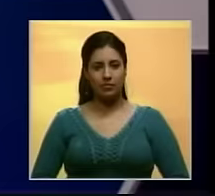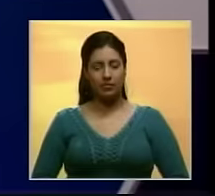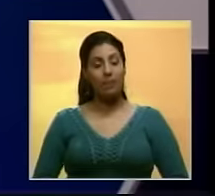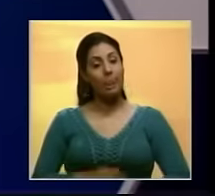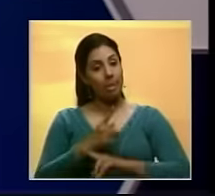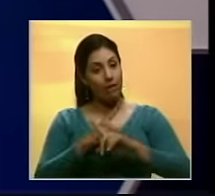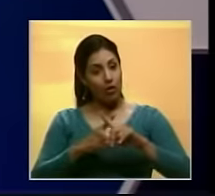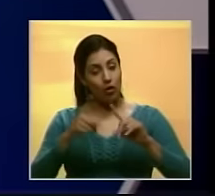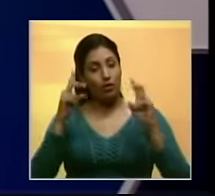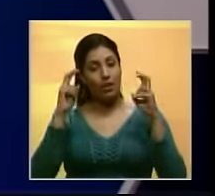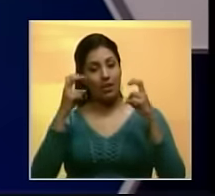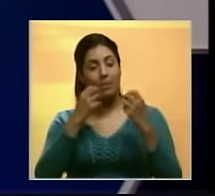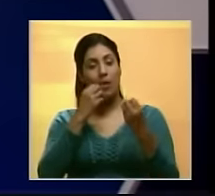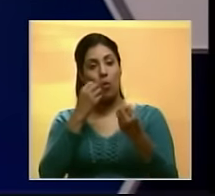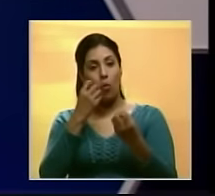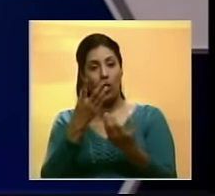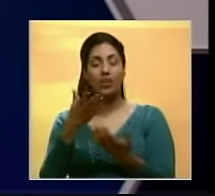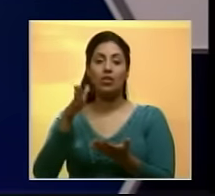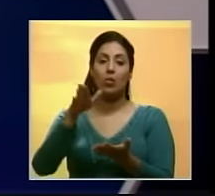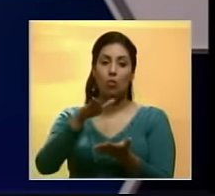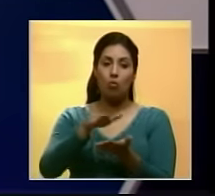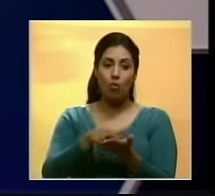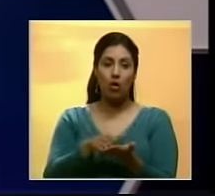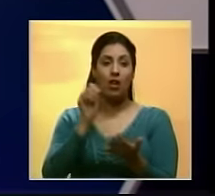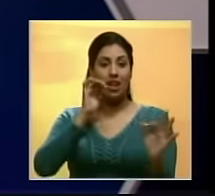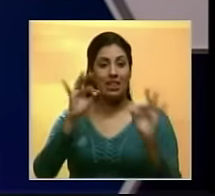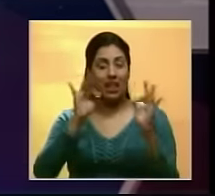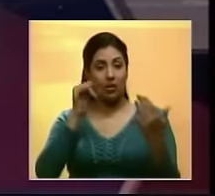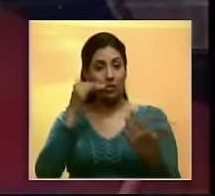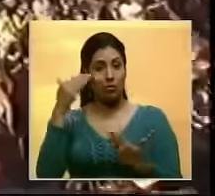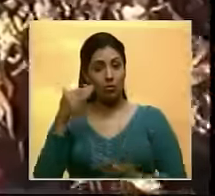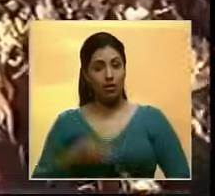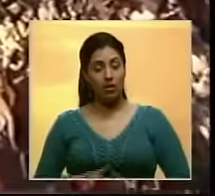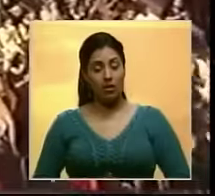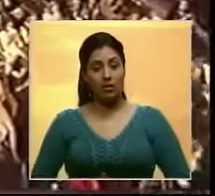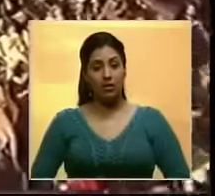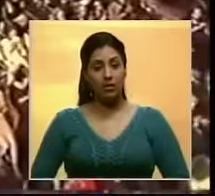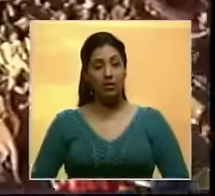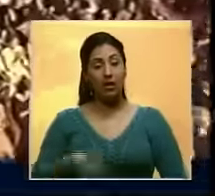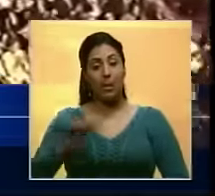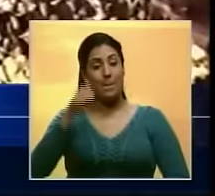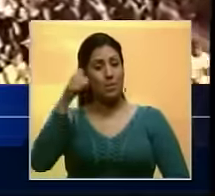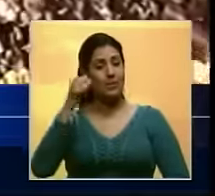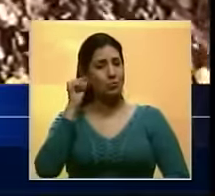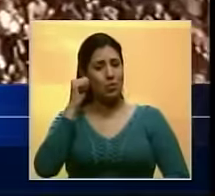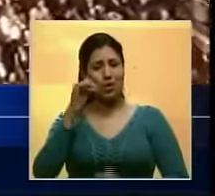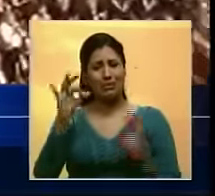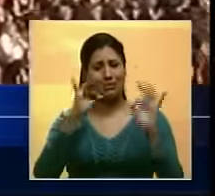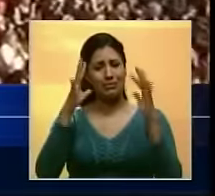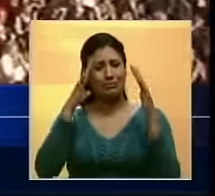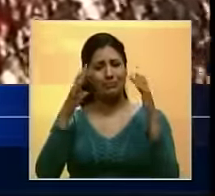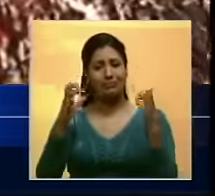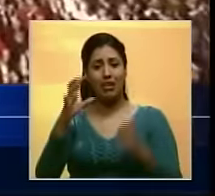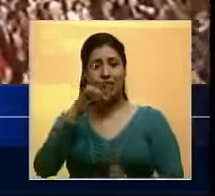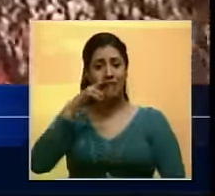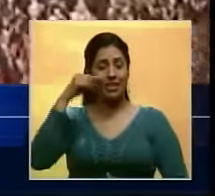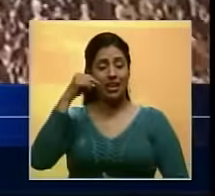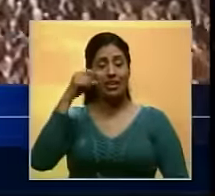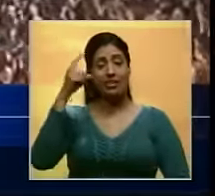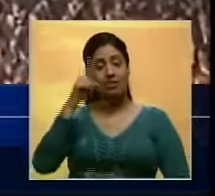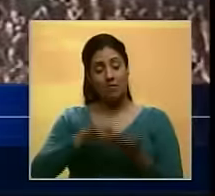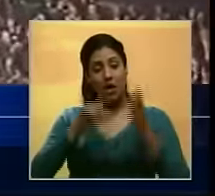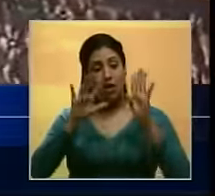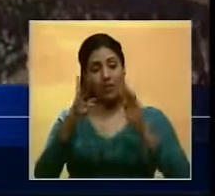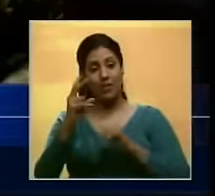Cambiemos de tema para contarles el fallecimiento de la actriz Michelle Morgan Una de las más grandes intérpretes francesas del siglo XX